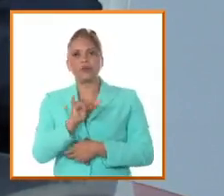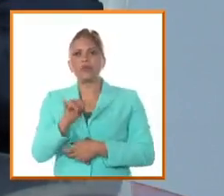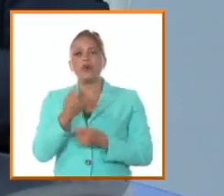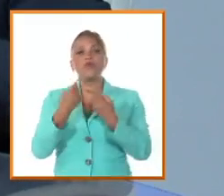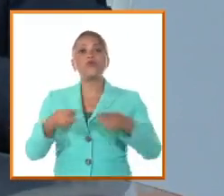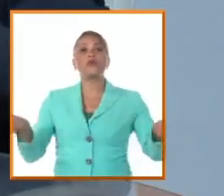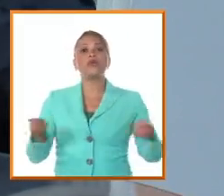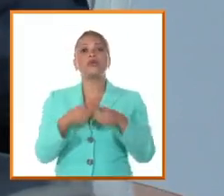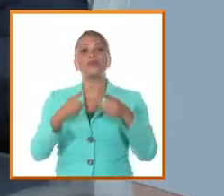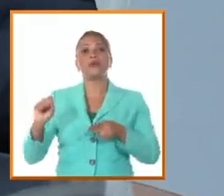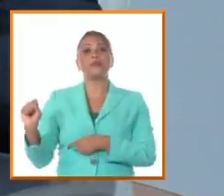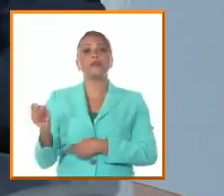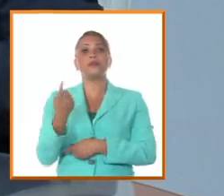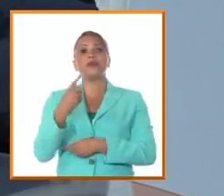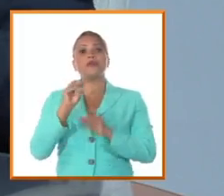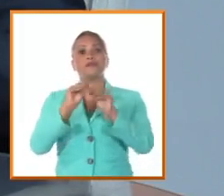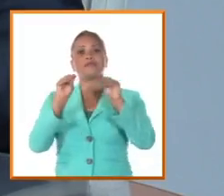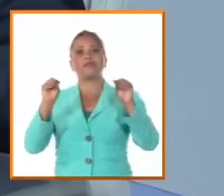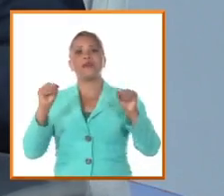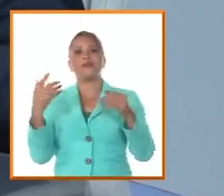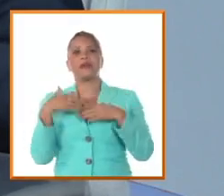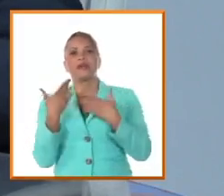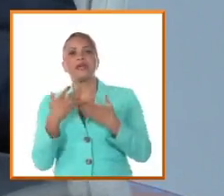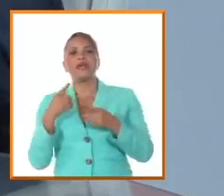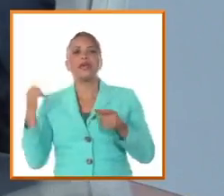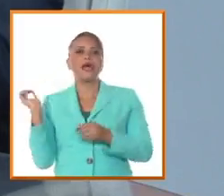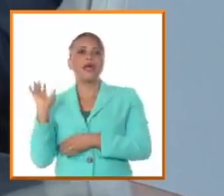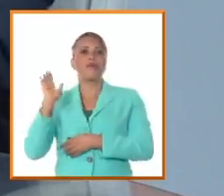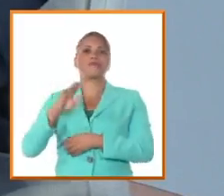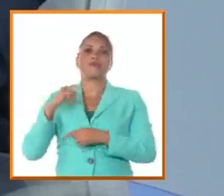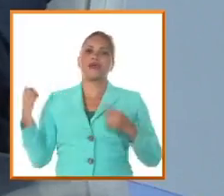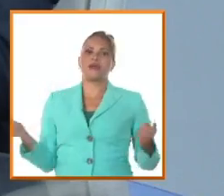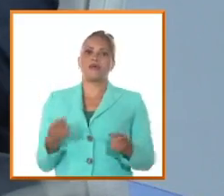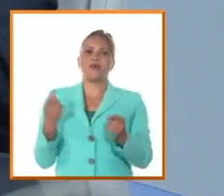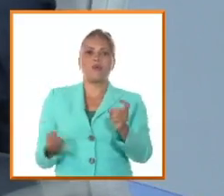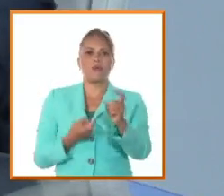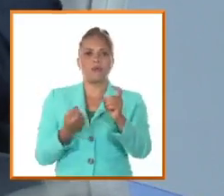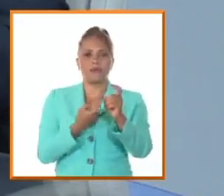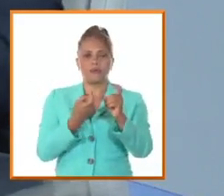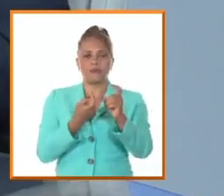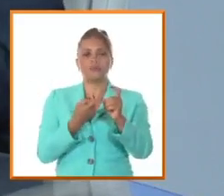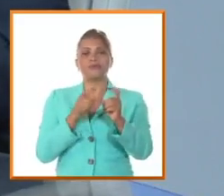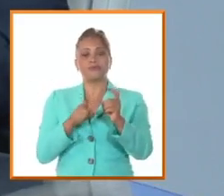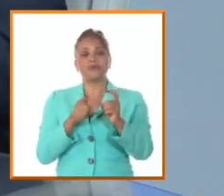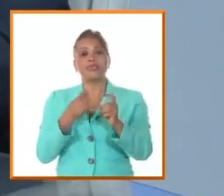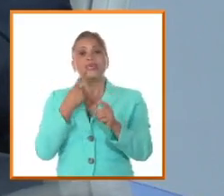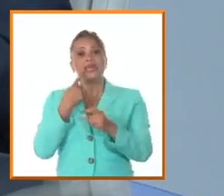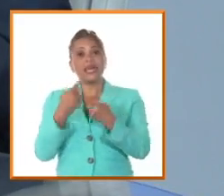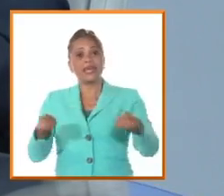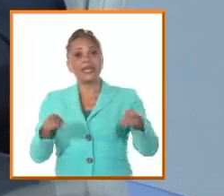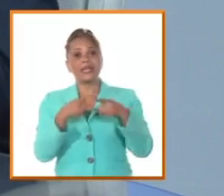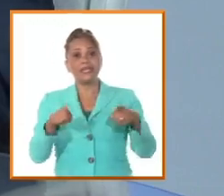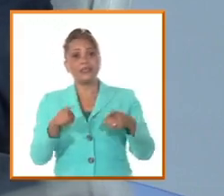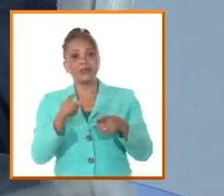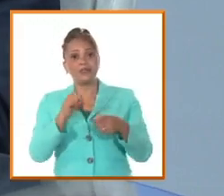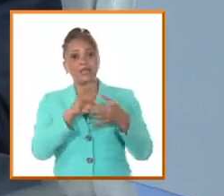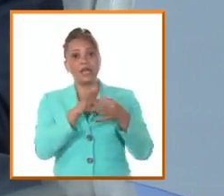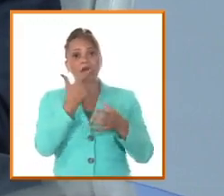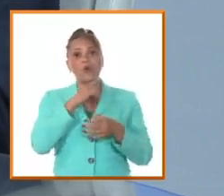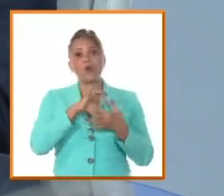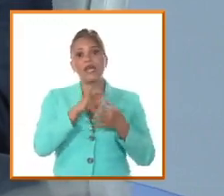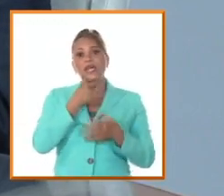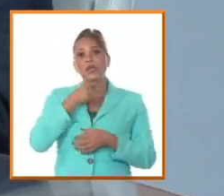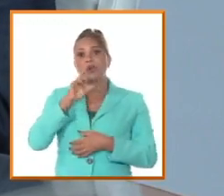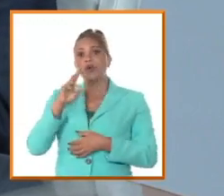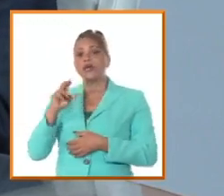primer himno que en Cuba está llamando al combate, está llamando a la lucha. Y hay un paralelismo enorme entre ese himno de Frasquito Agüero y